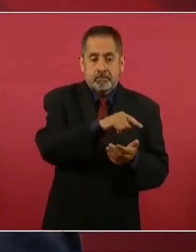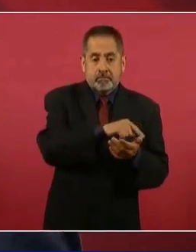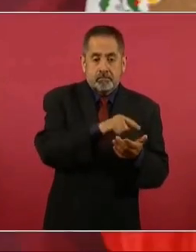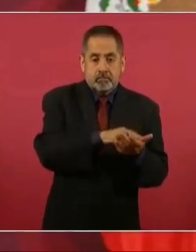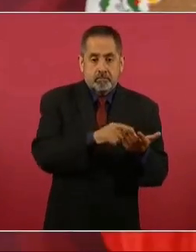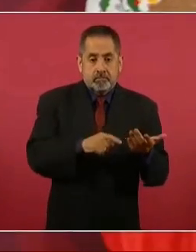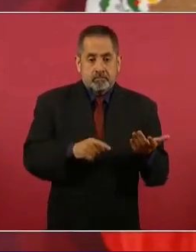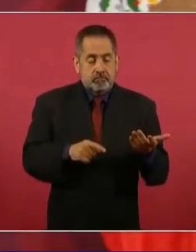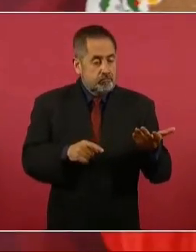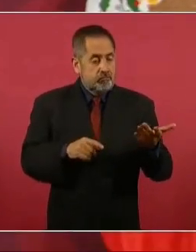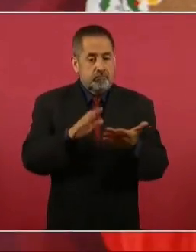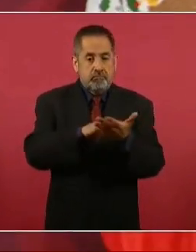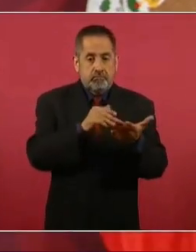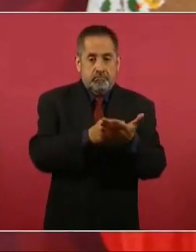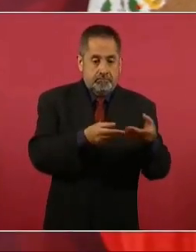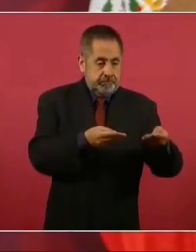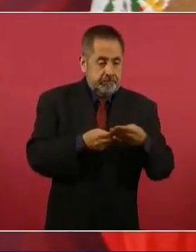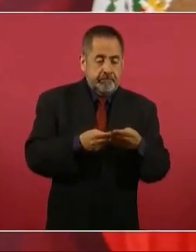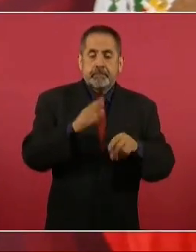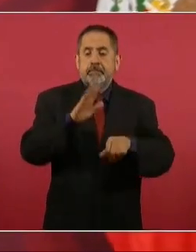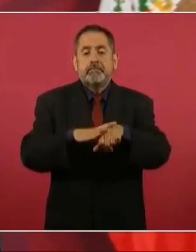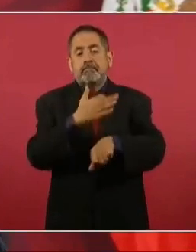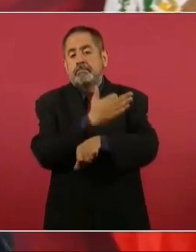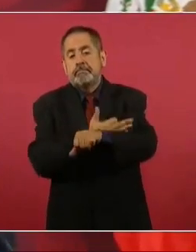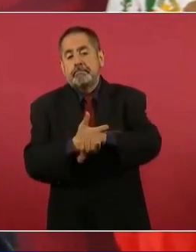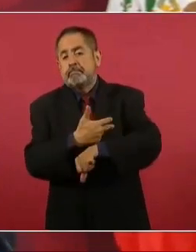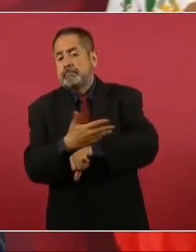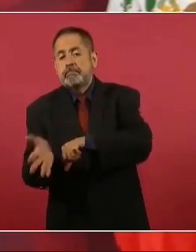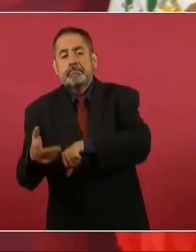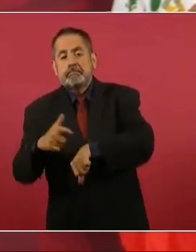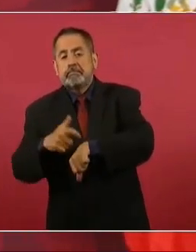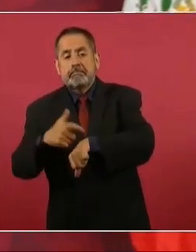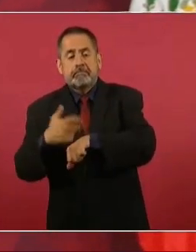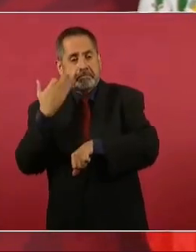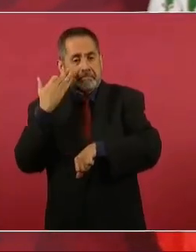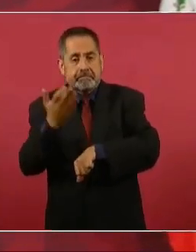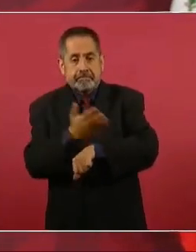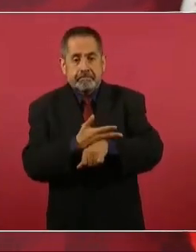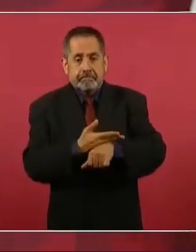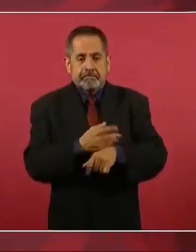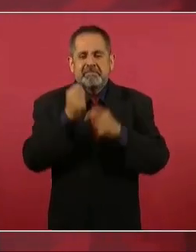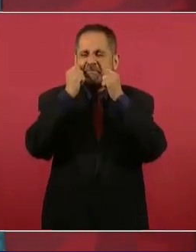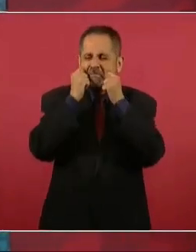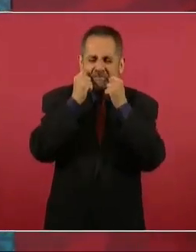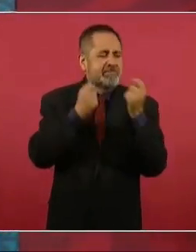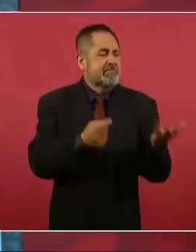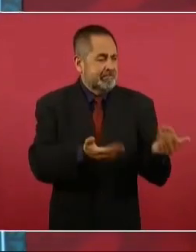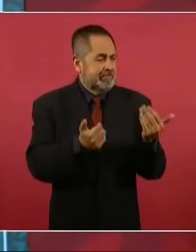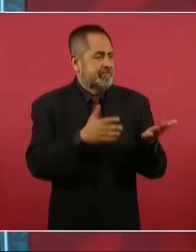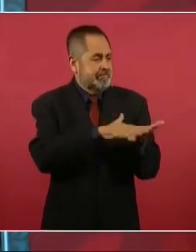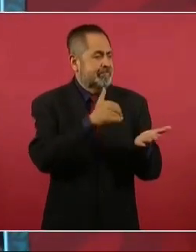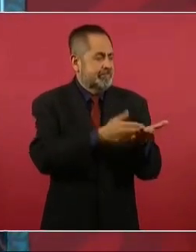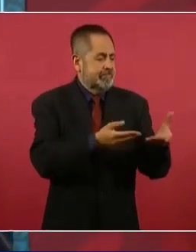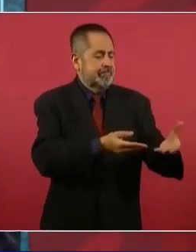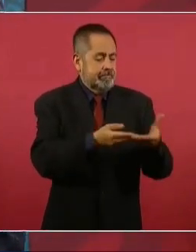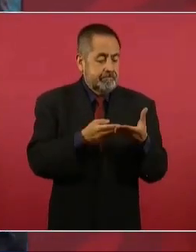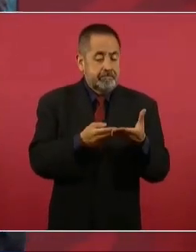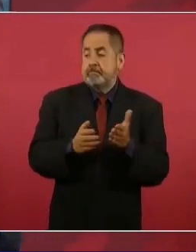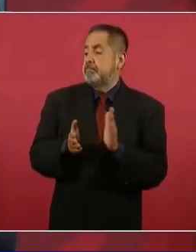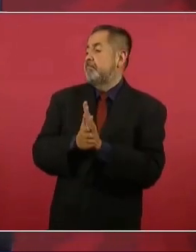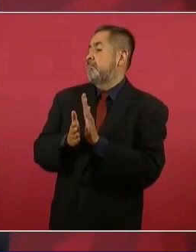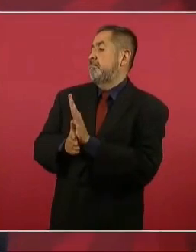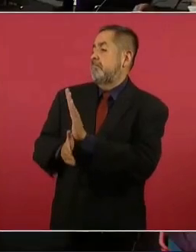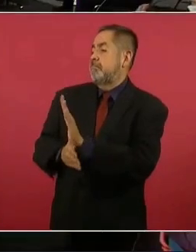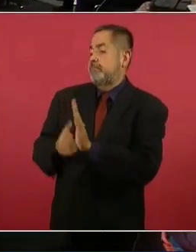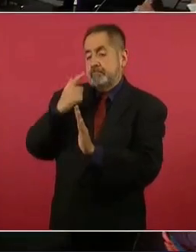extemporánea, estamos haciendo la investigación.